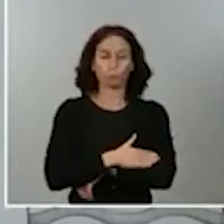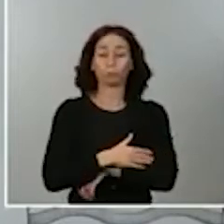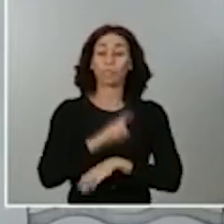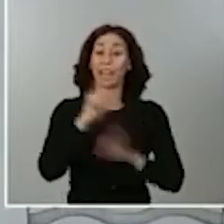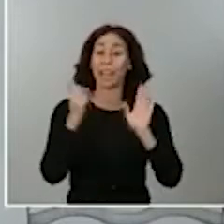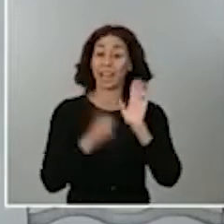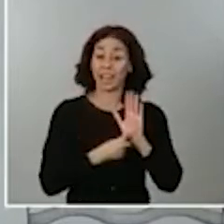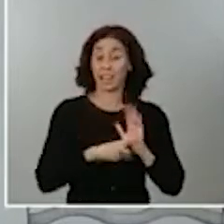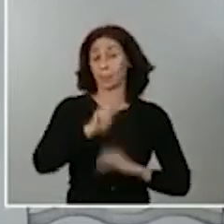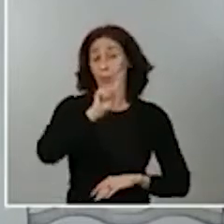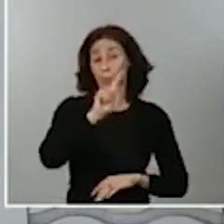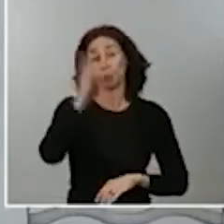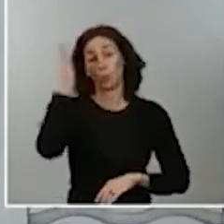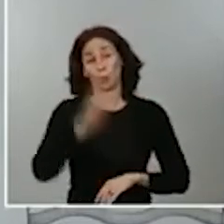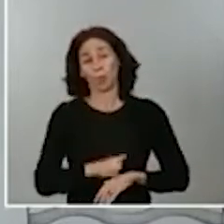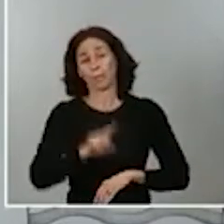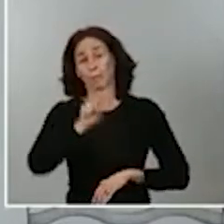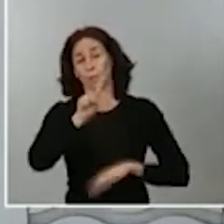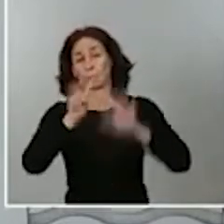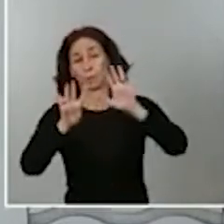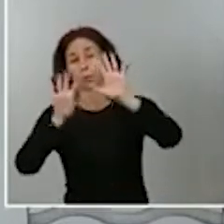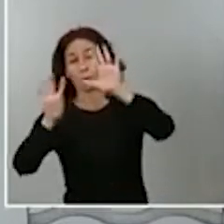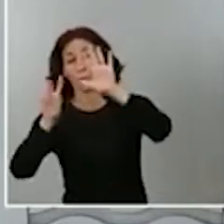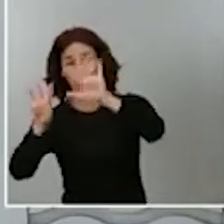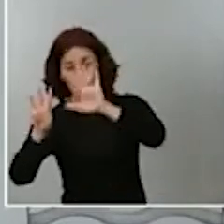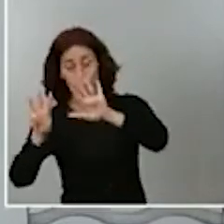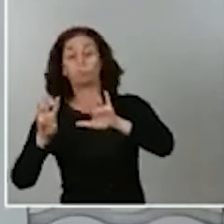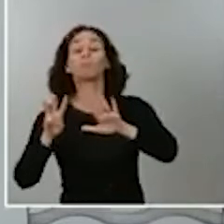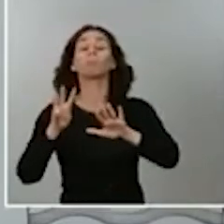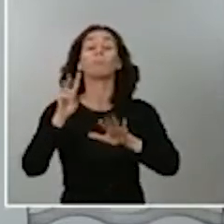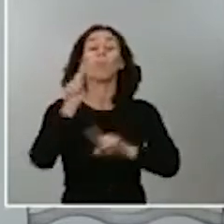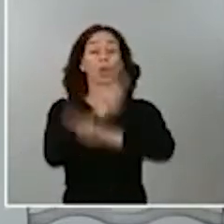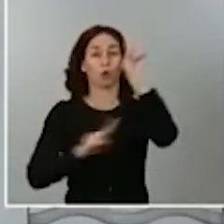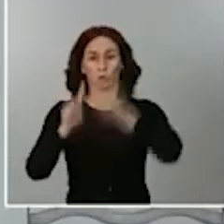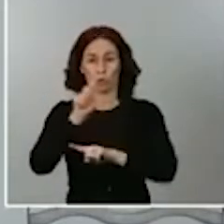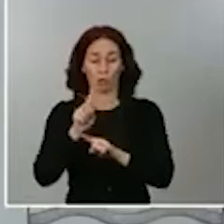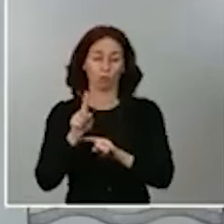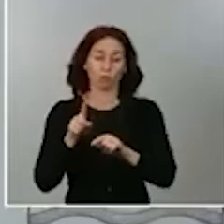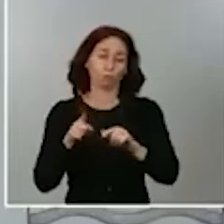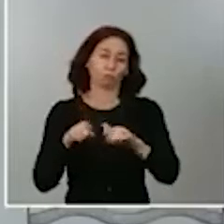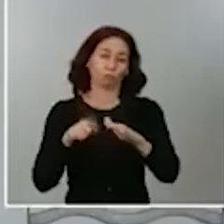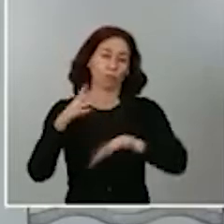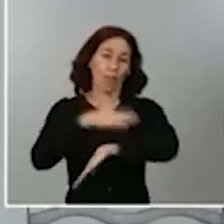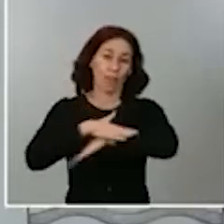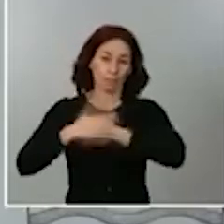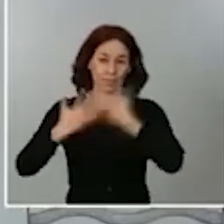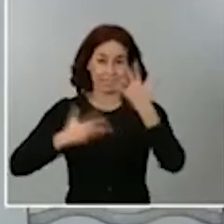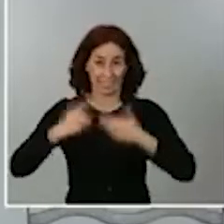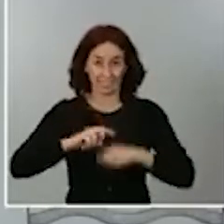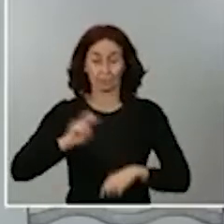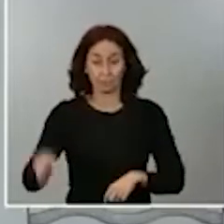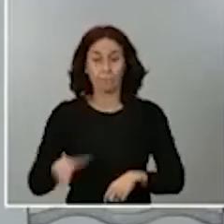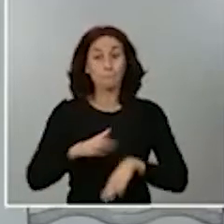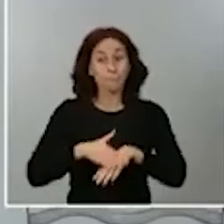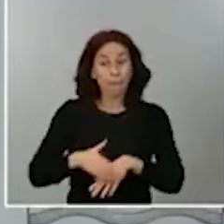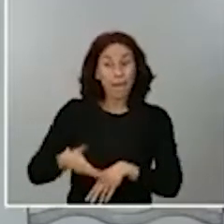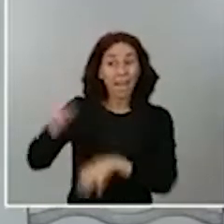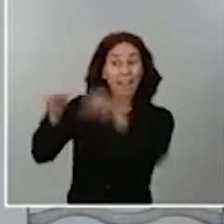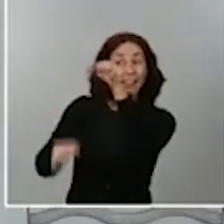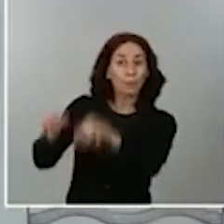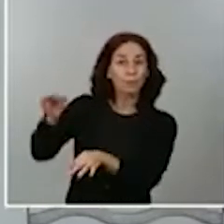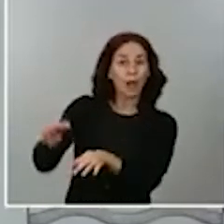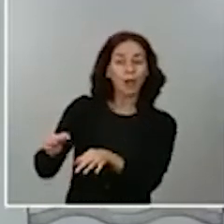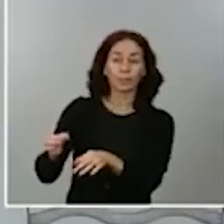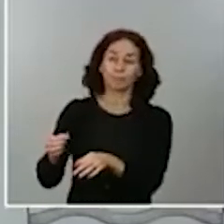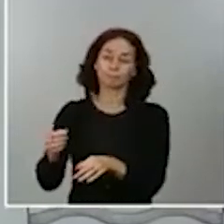1998 de la jurisdicción contencioso-administrativa, facilitando a los tribunales la seguridad jurídica para la